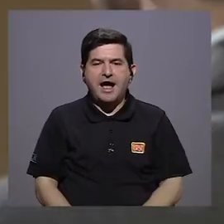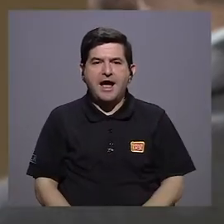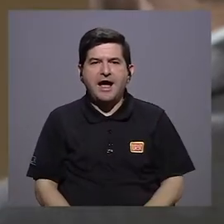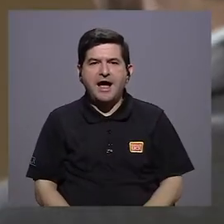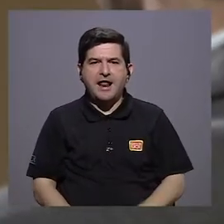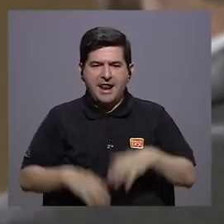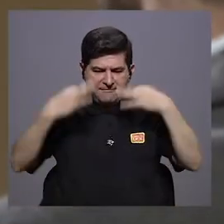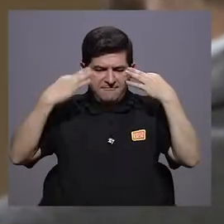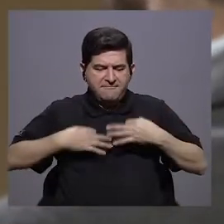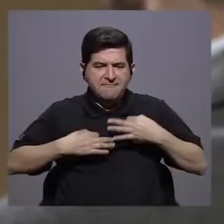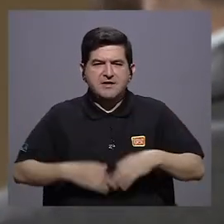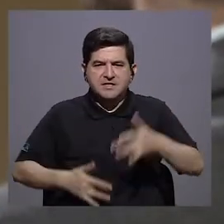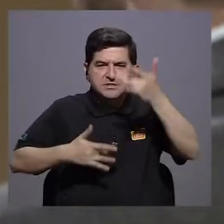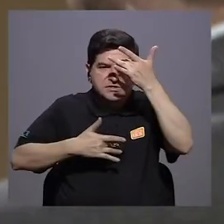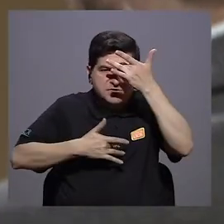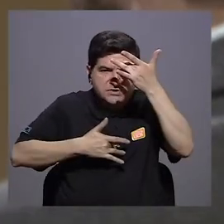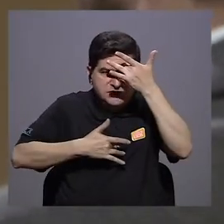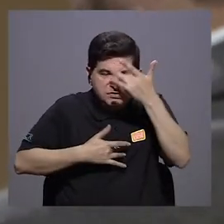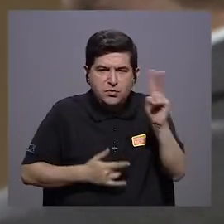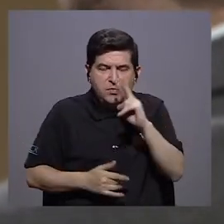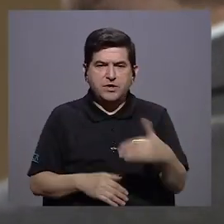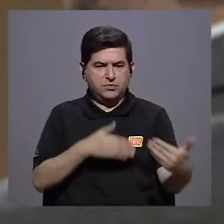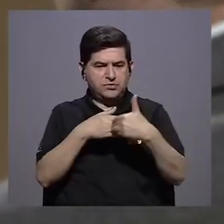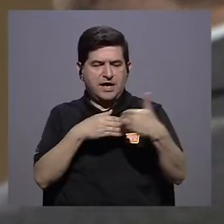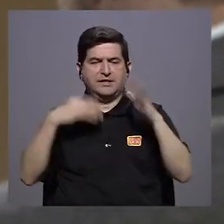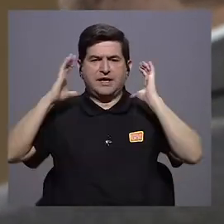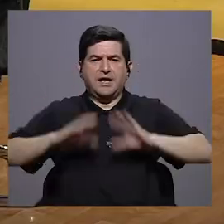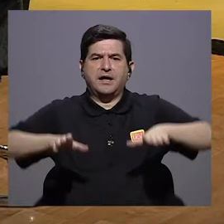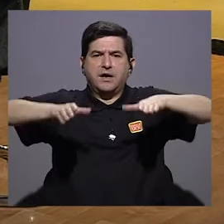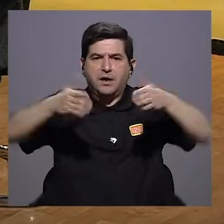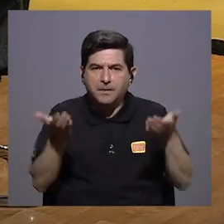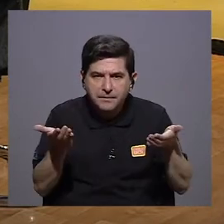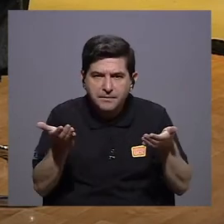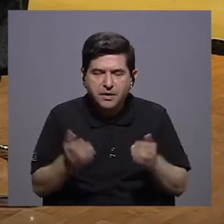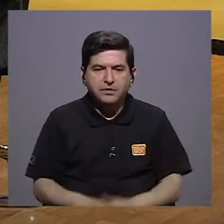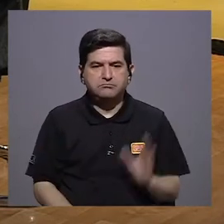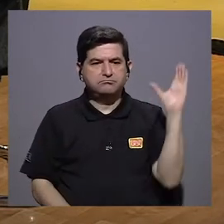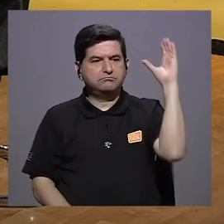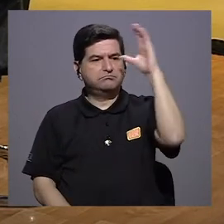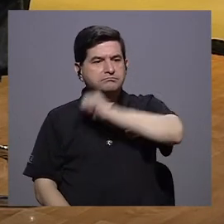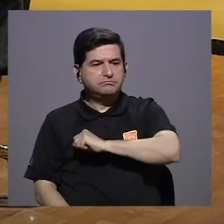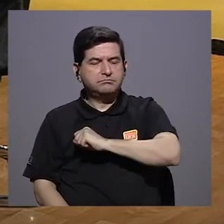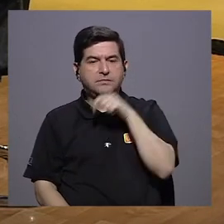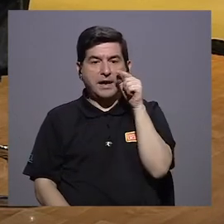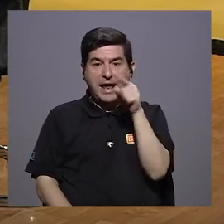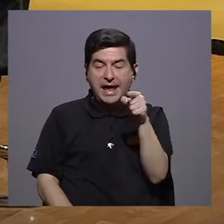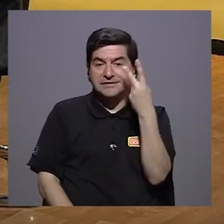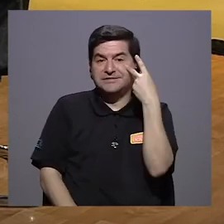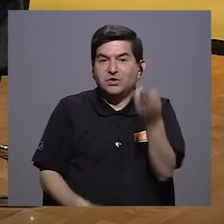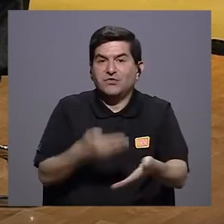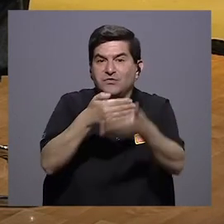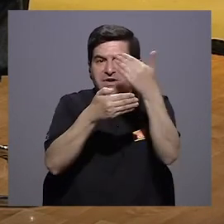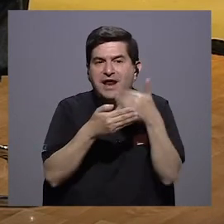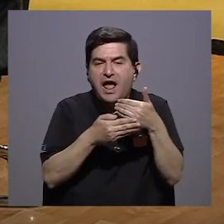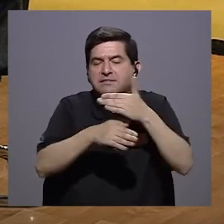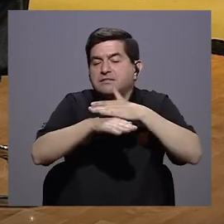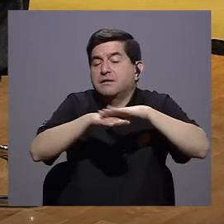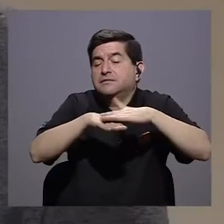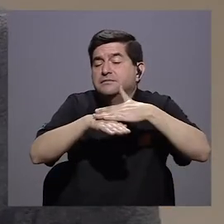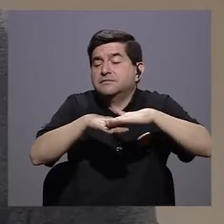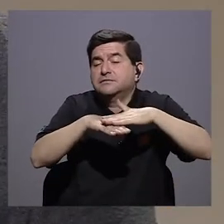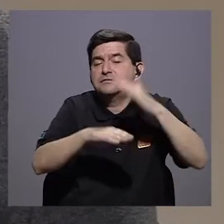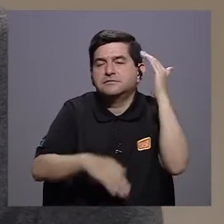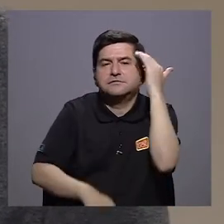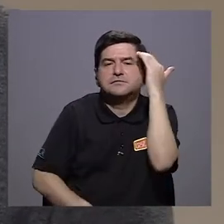del virus. Es decir, cómo el virus ataca nuestro cuerpo. Y nos hemos dado cuenta que eso que veíamos a nivel superficial,